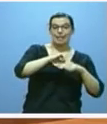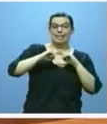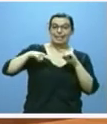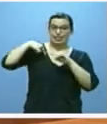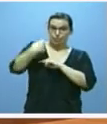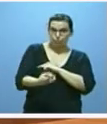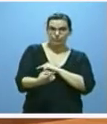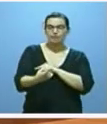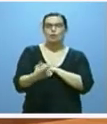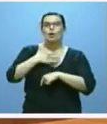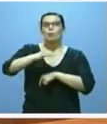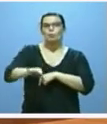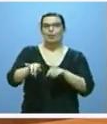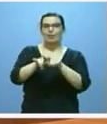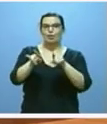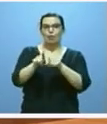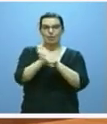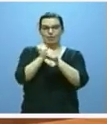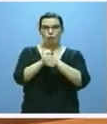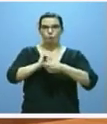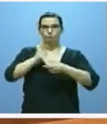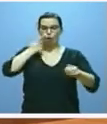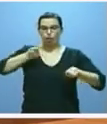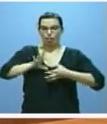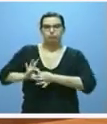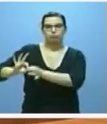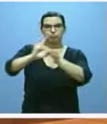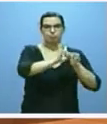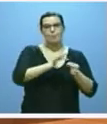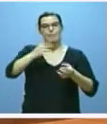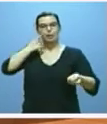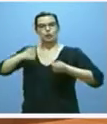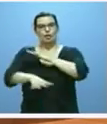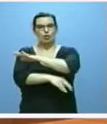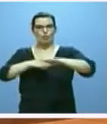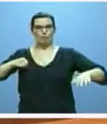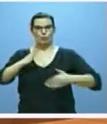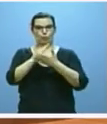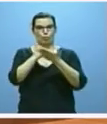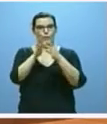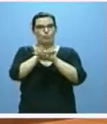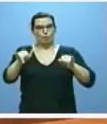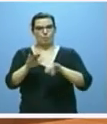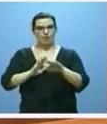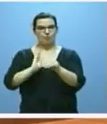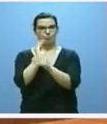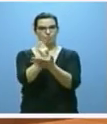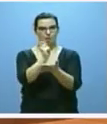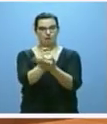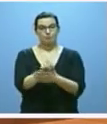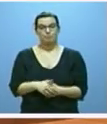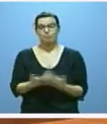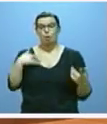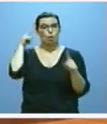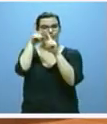ellas el Plan Plurianual de Convergencia Interior, así como regular el Fondo Autonómico de Compensación que ha de financiarlo. Y todo ello con